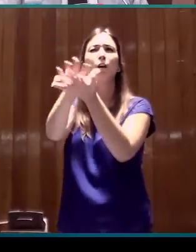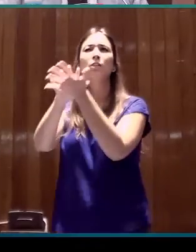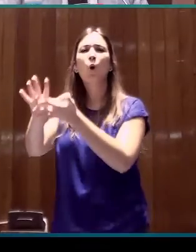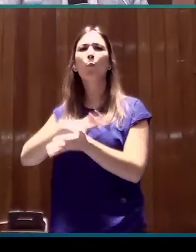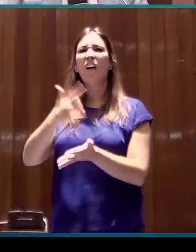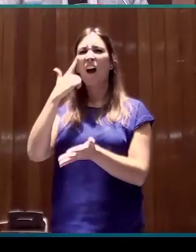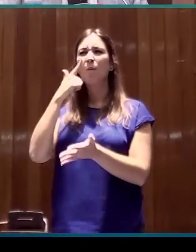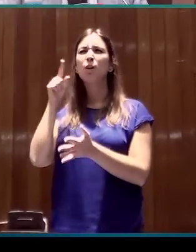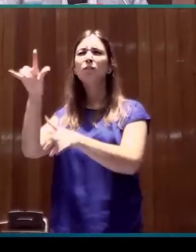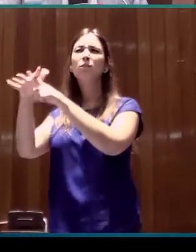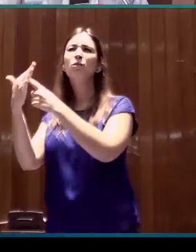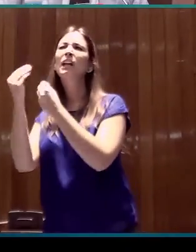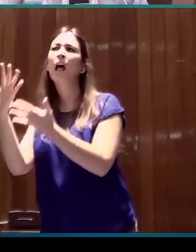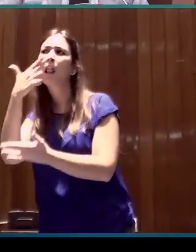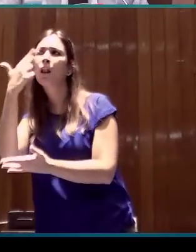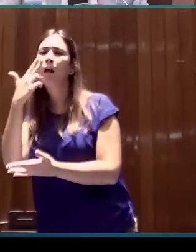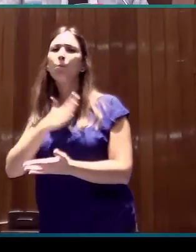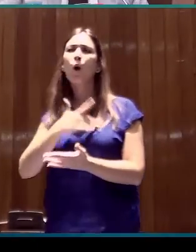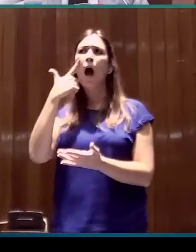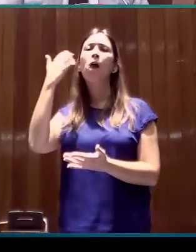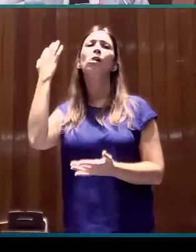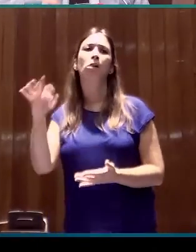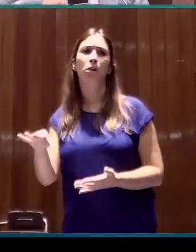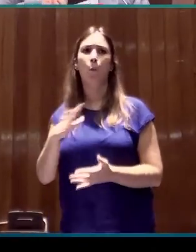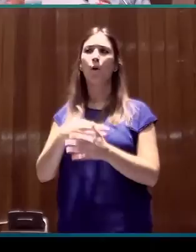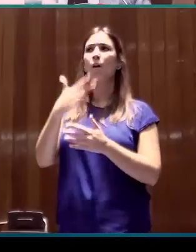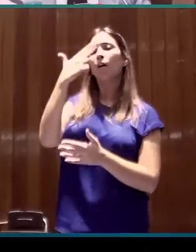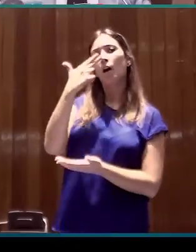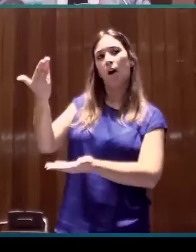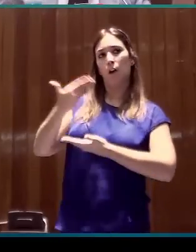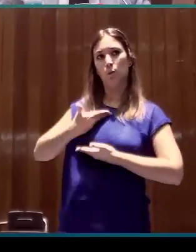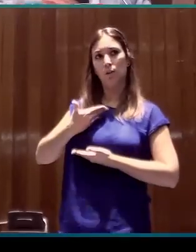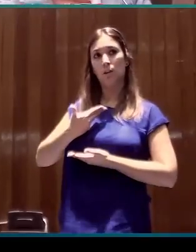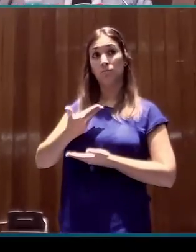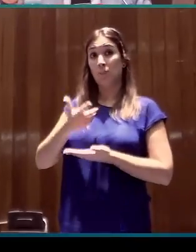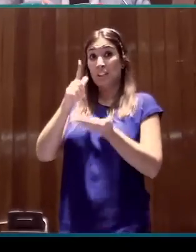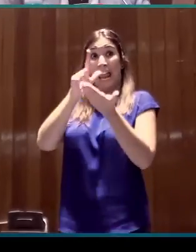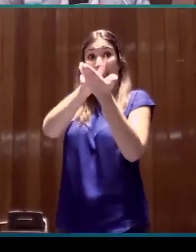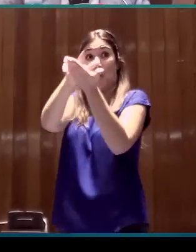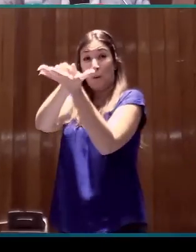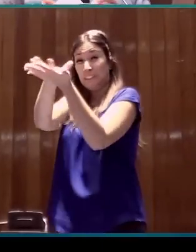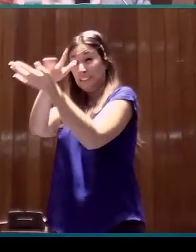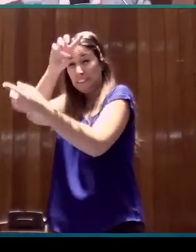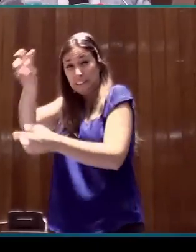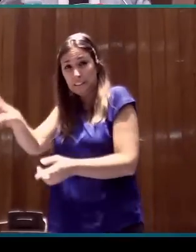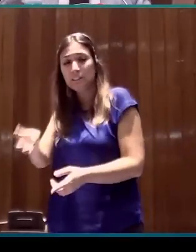puede resultar especialmente interesante. Igualmente, entender qué es lo que hacen las lenguas en toda su variación